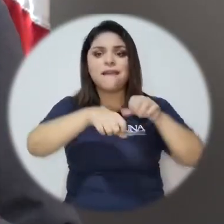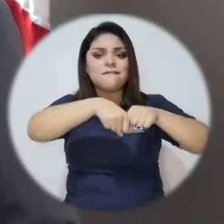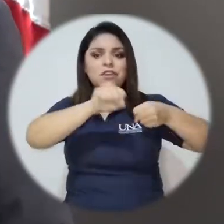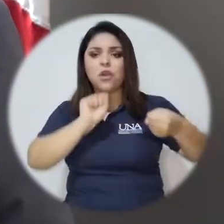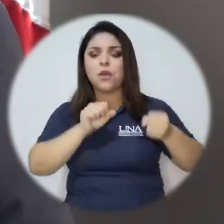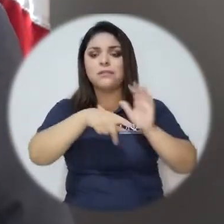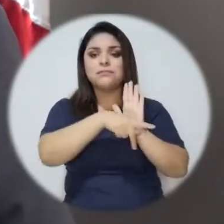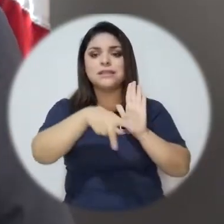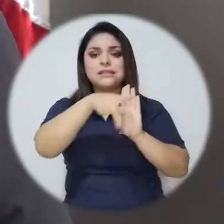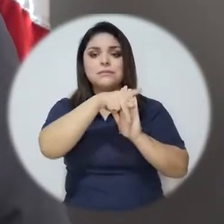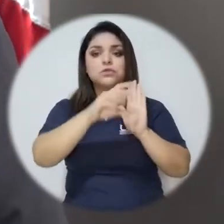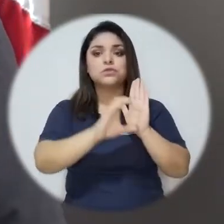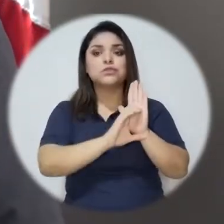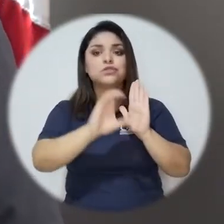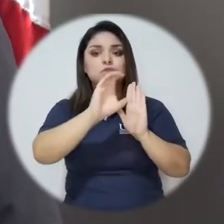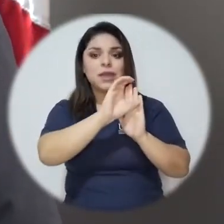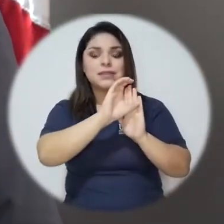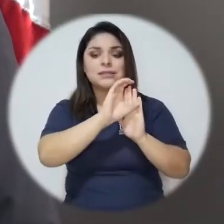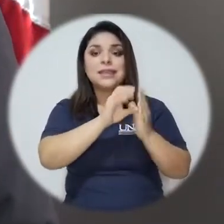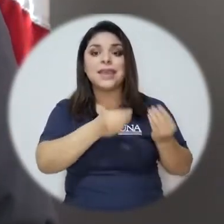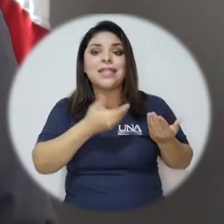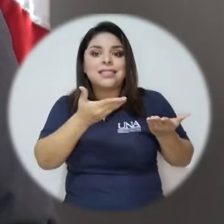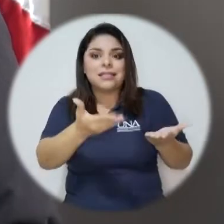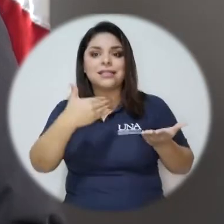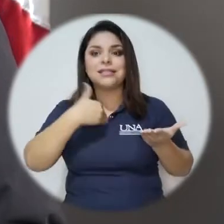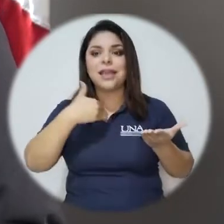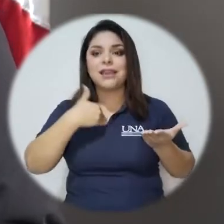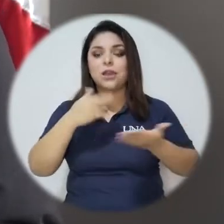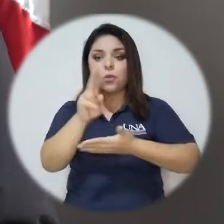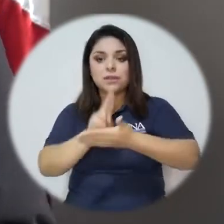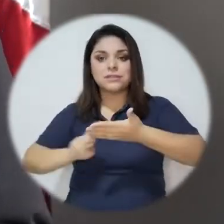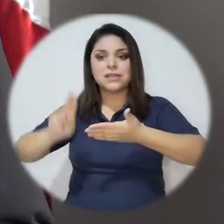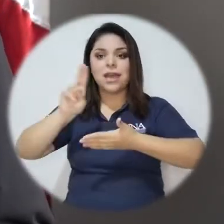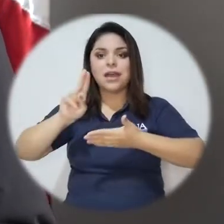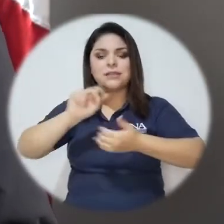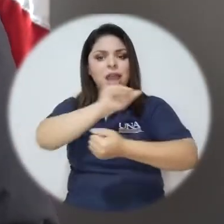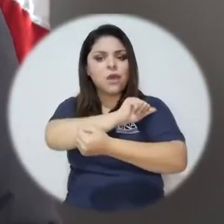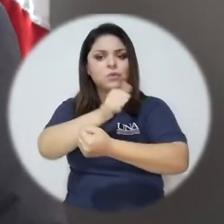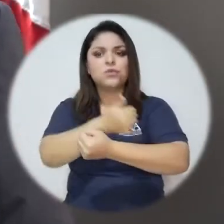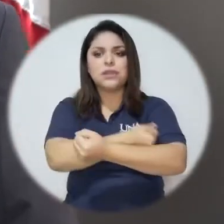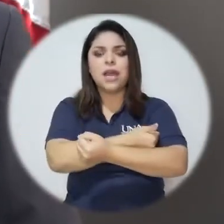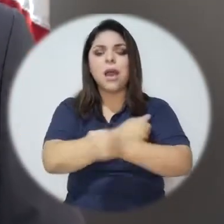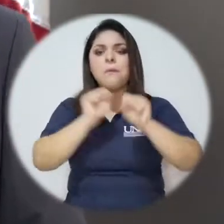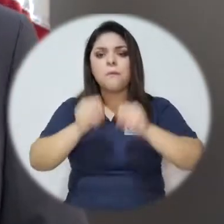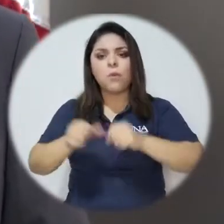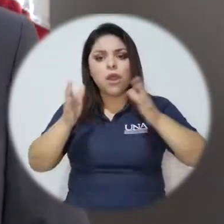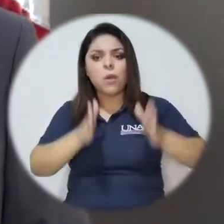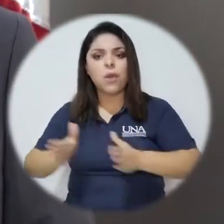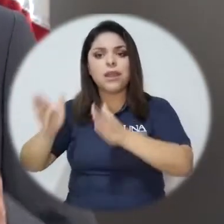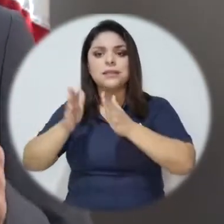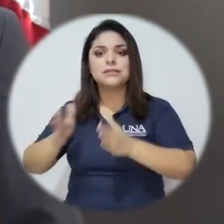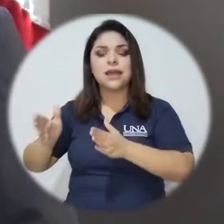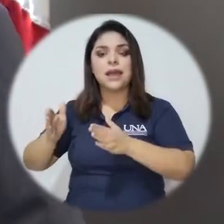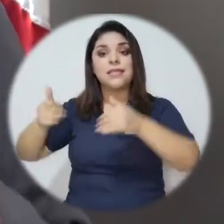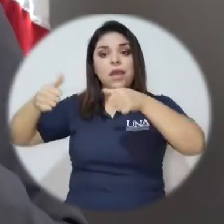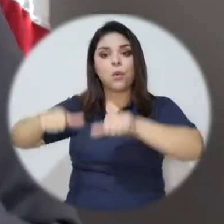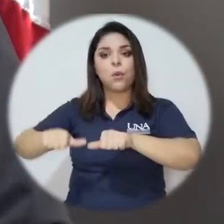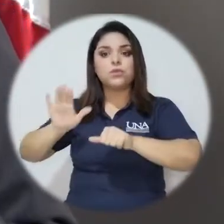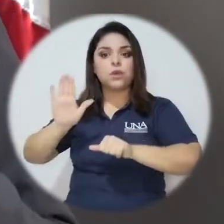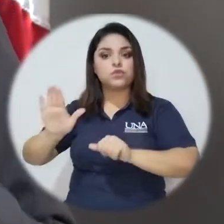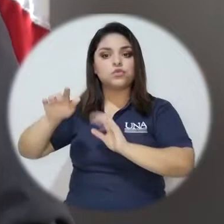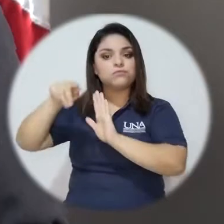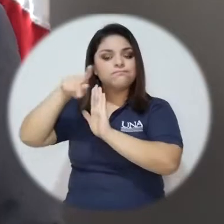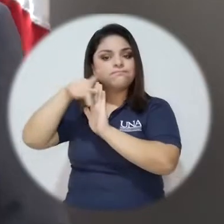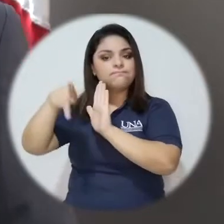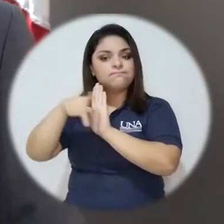viole los principios constitucionales que le otorgan a las universidades la potestad de organizarse de acuerdo a